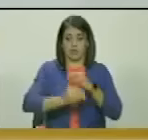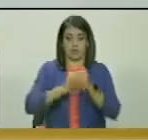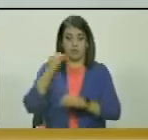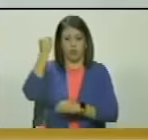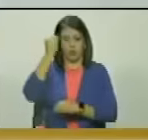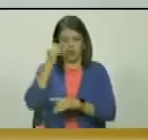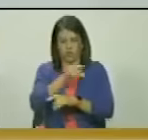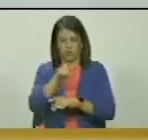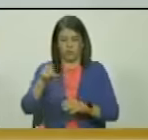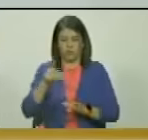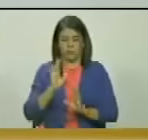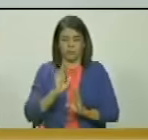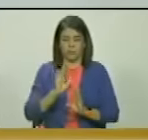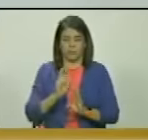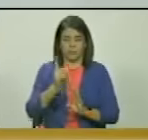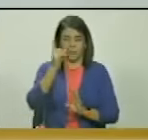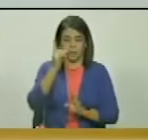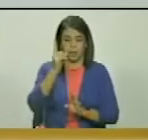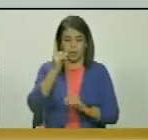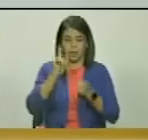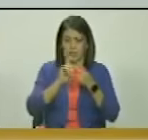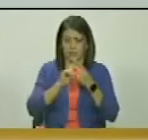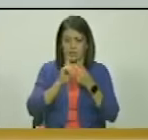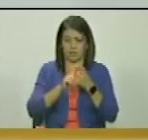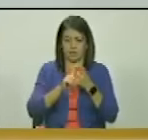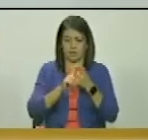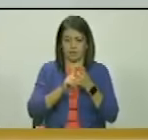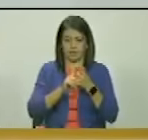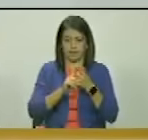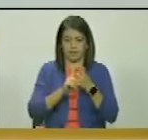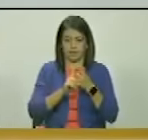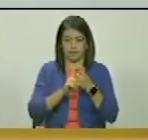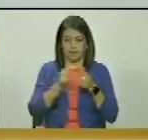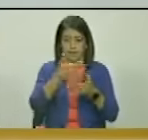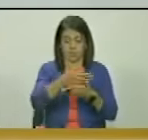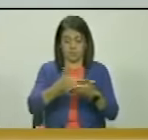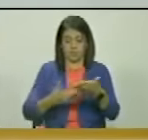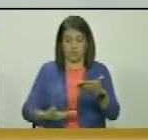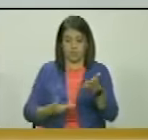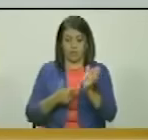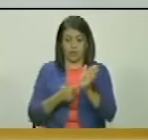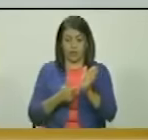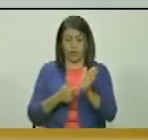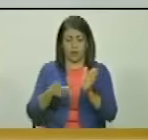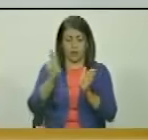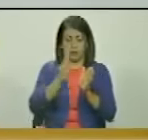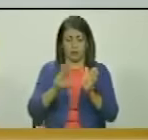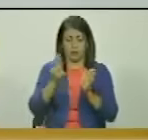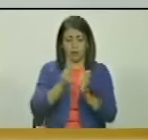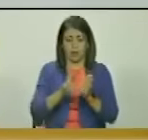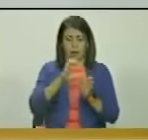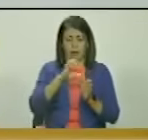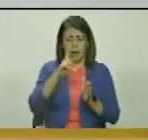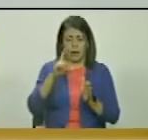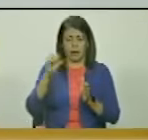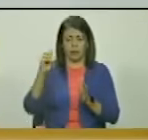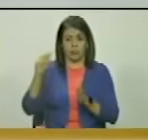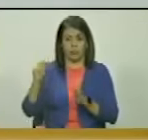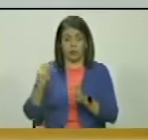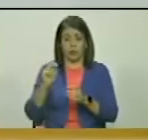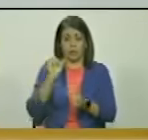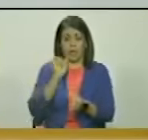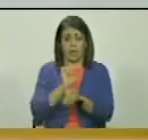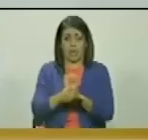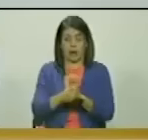consideración la primera de ellas es que el instrumento que está utilizando la exxon móvil y sus